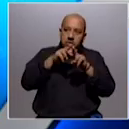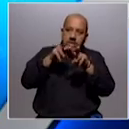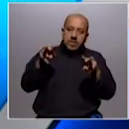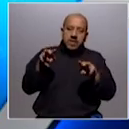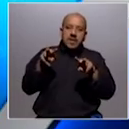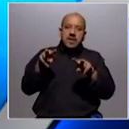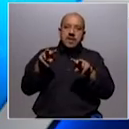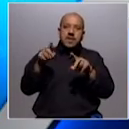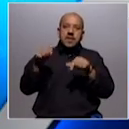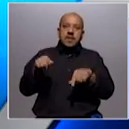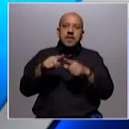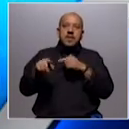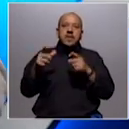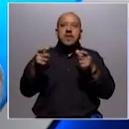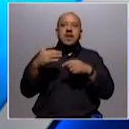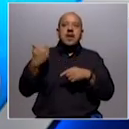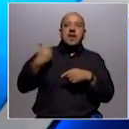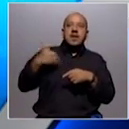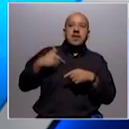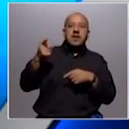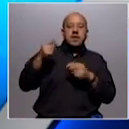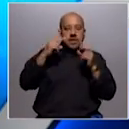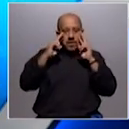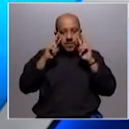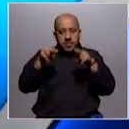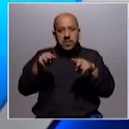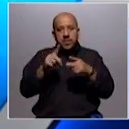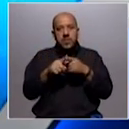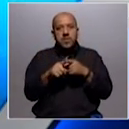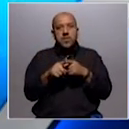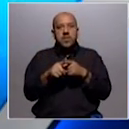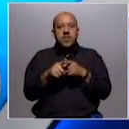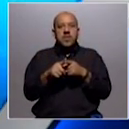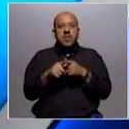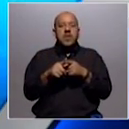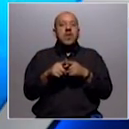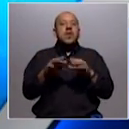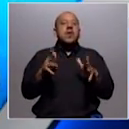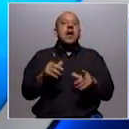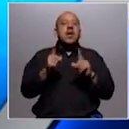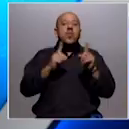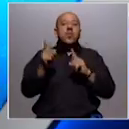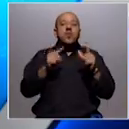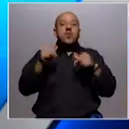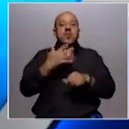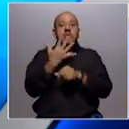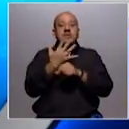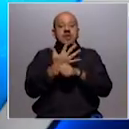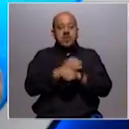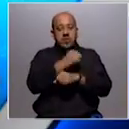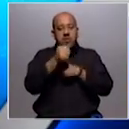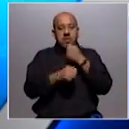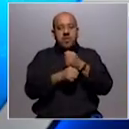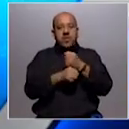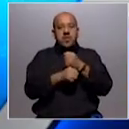la comitiva de la nación argentina... ...que bueno, se hizo viral y que ya vemos por dónde van a ir algunas detracciones a lo largo de estos cinco años de